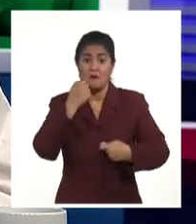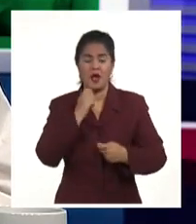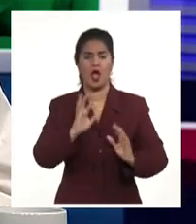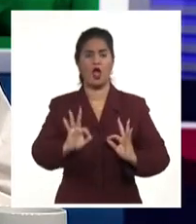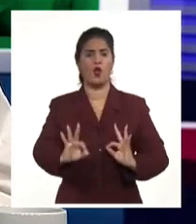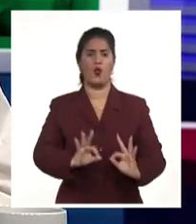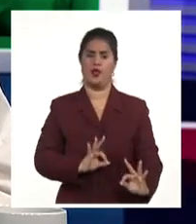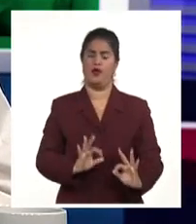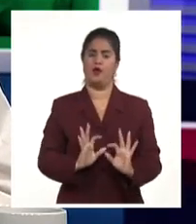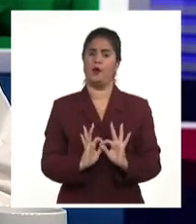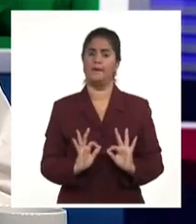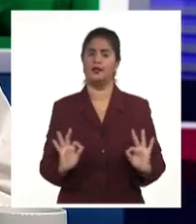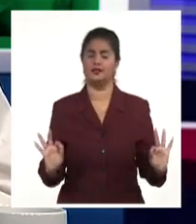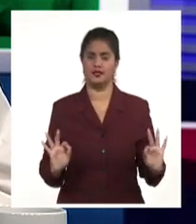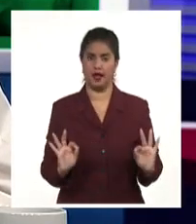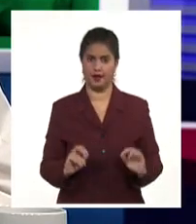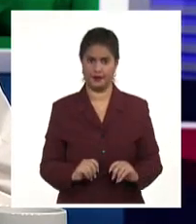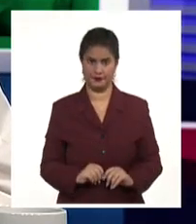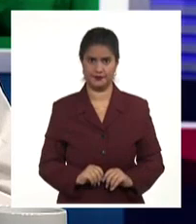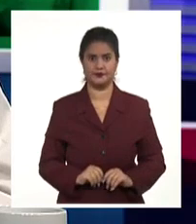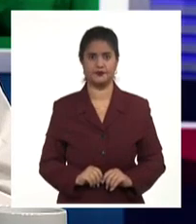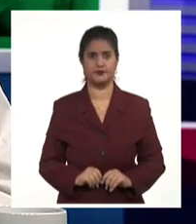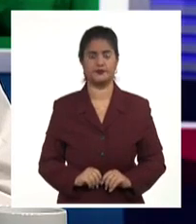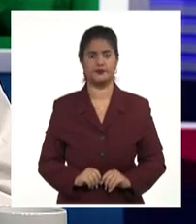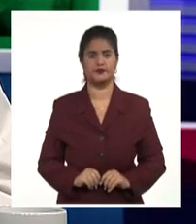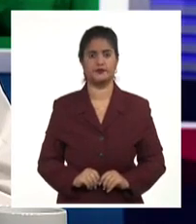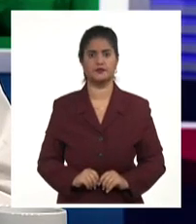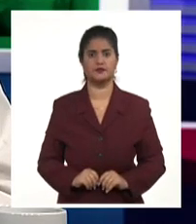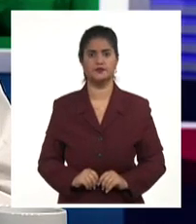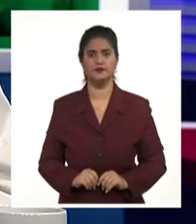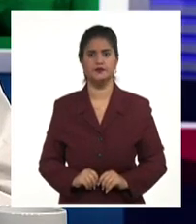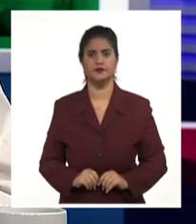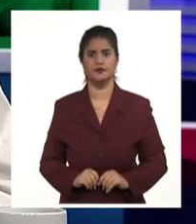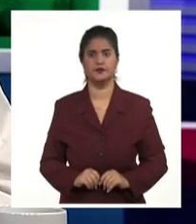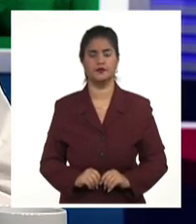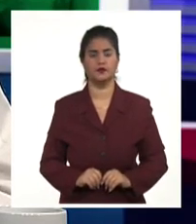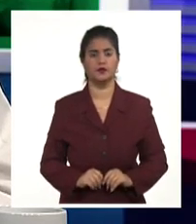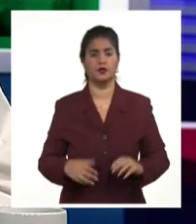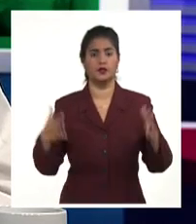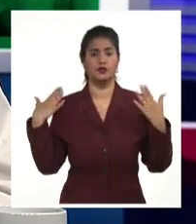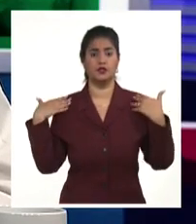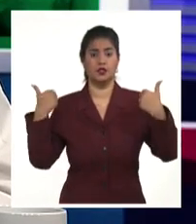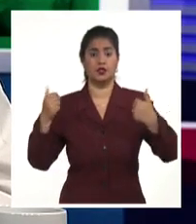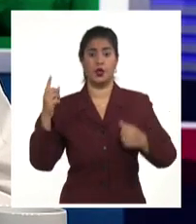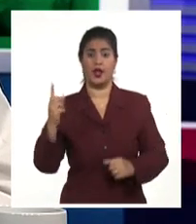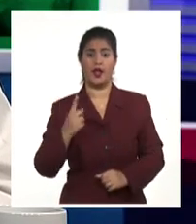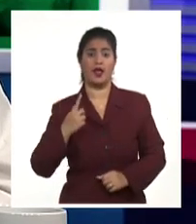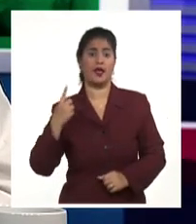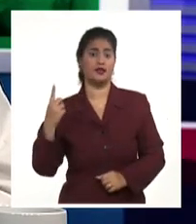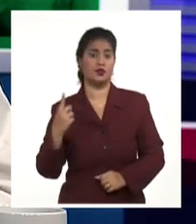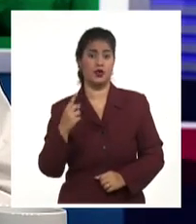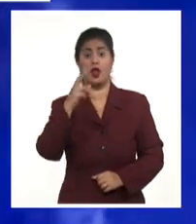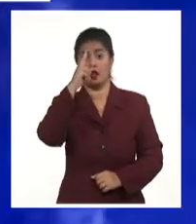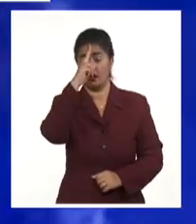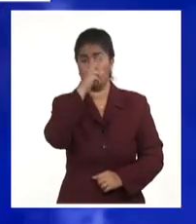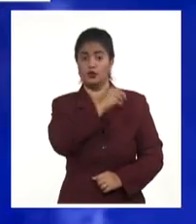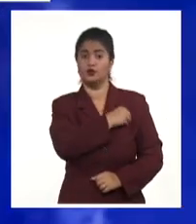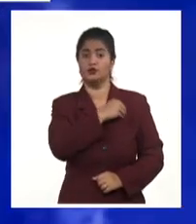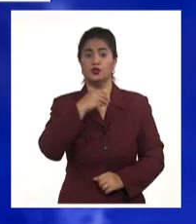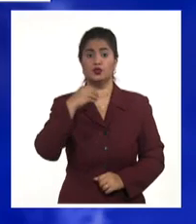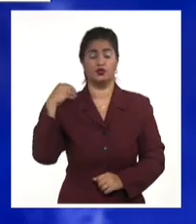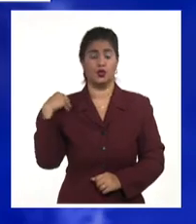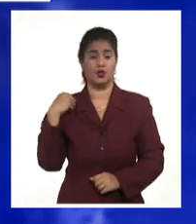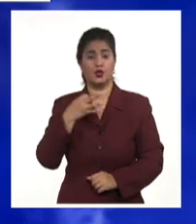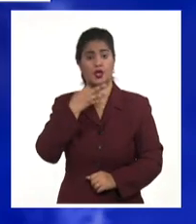proteger de adquirir la enfermedad. Sin embargo, el director nacional de epidemiología convocó a un esfuerzo final para